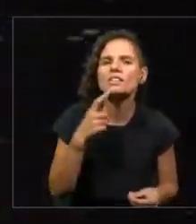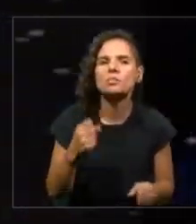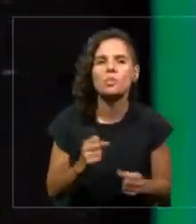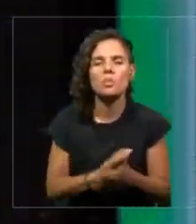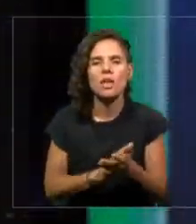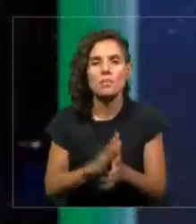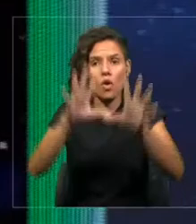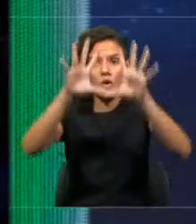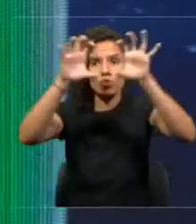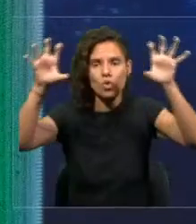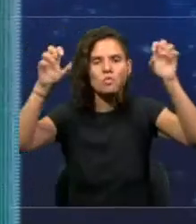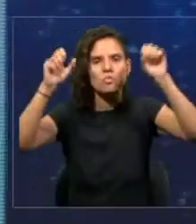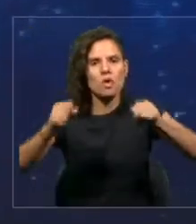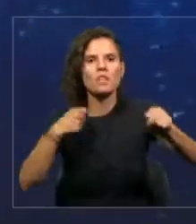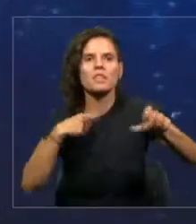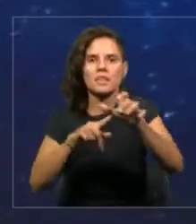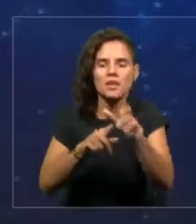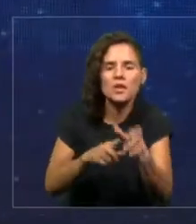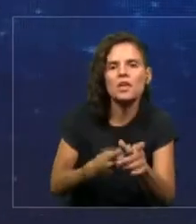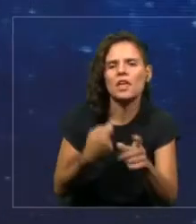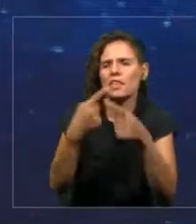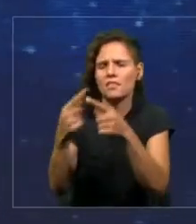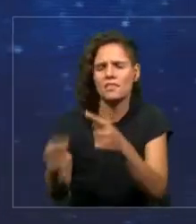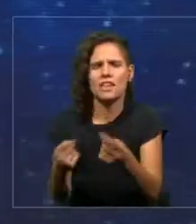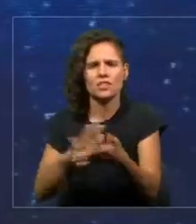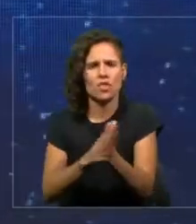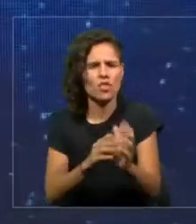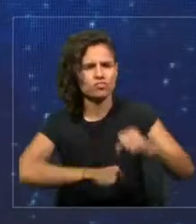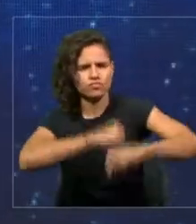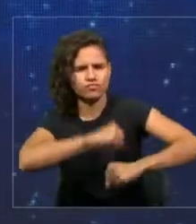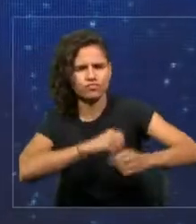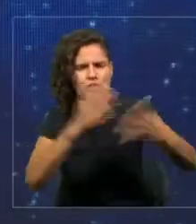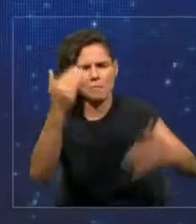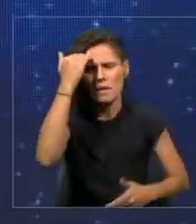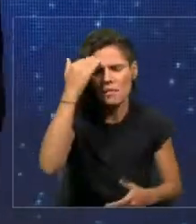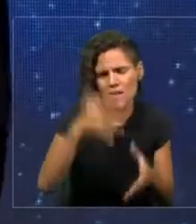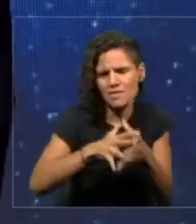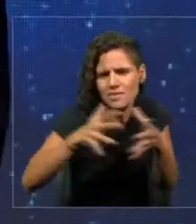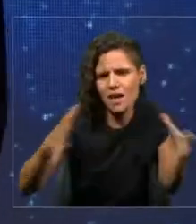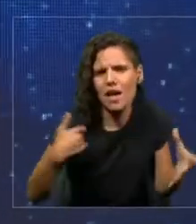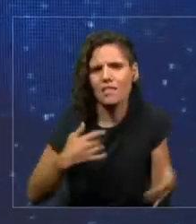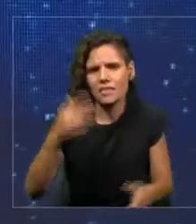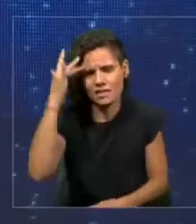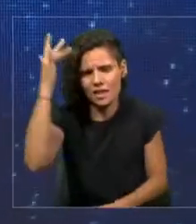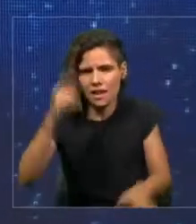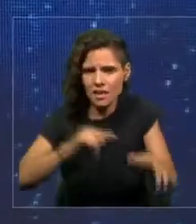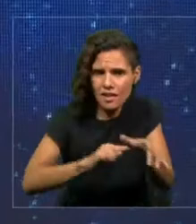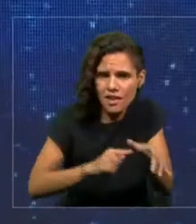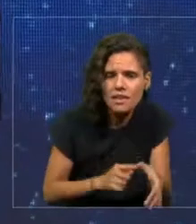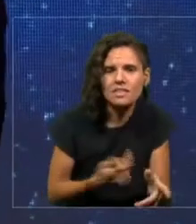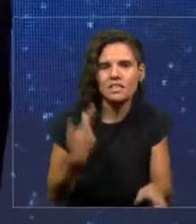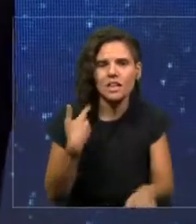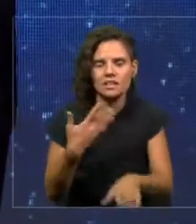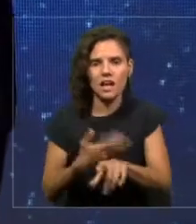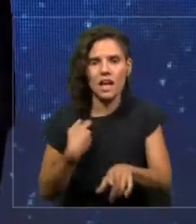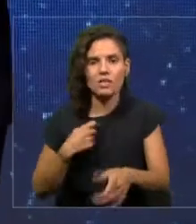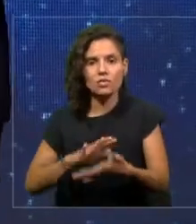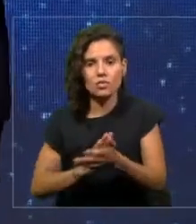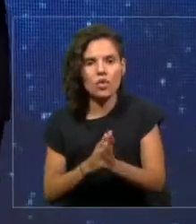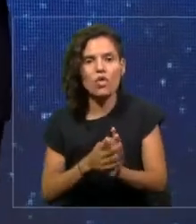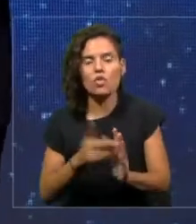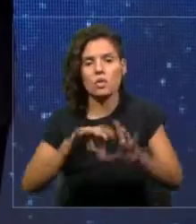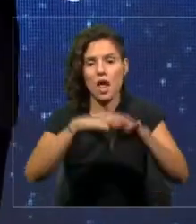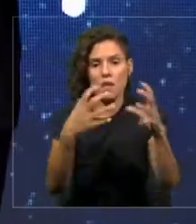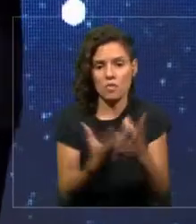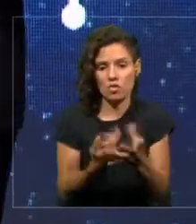procesadores y de los grandes servidores, storage, memoria, inteligencia artificial, ¿qué hay en los data centers del mundo? ¿Qué harías hoy?